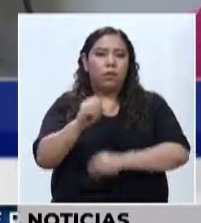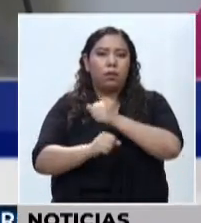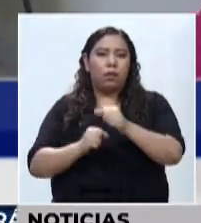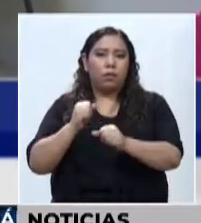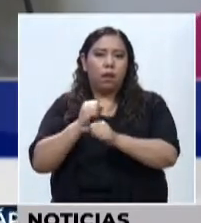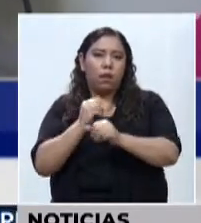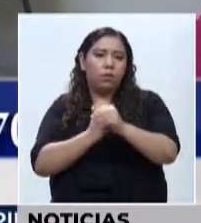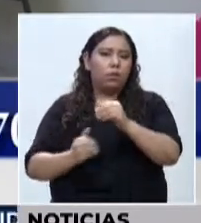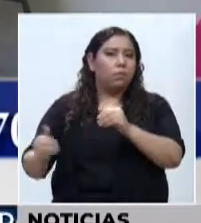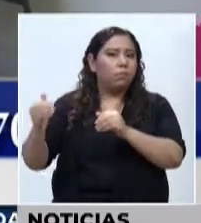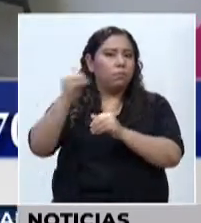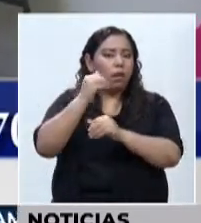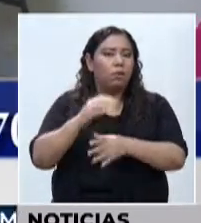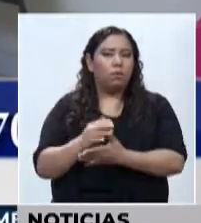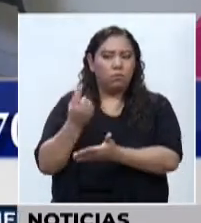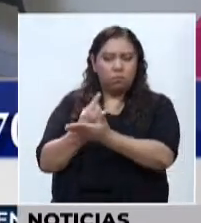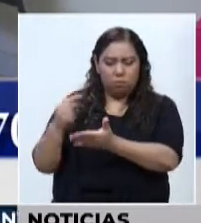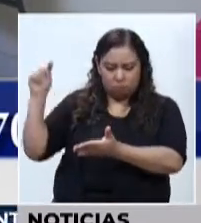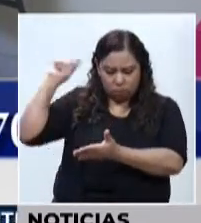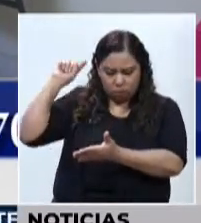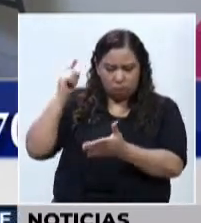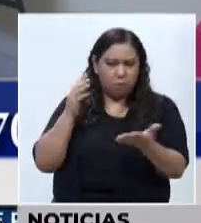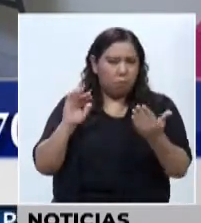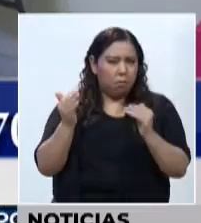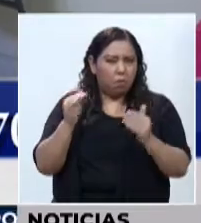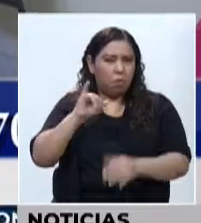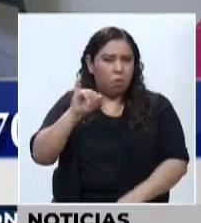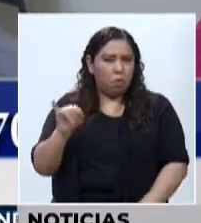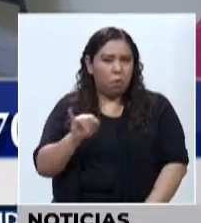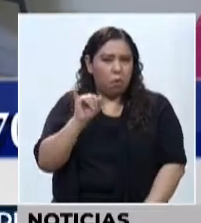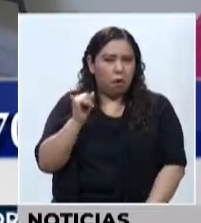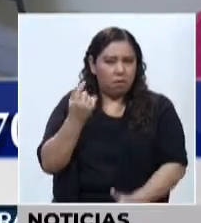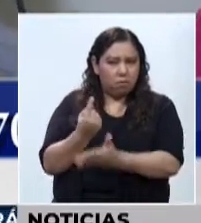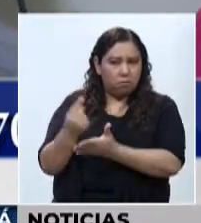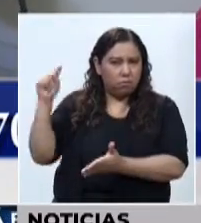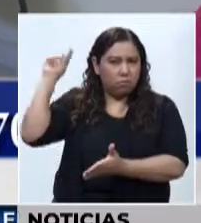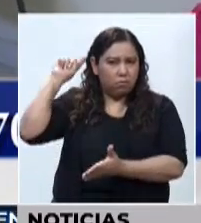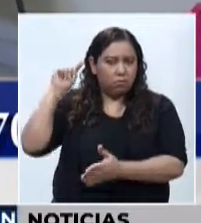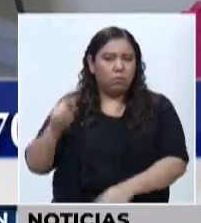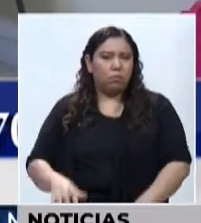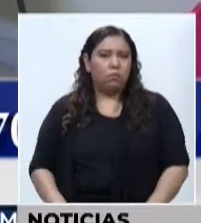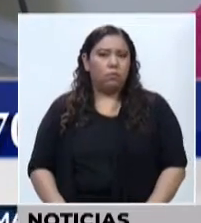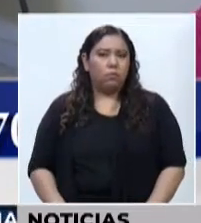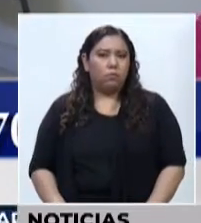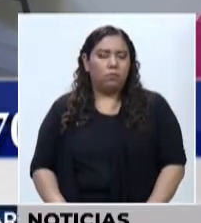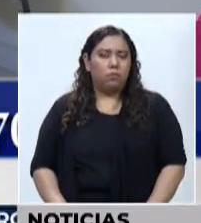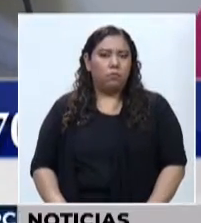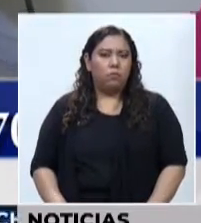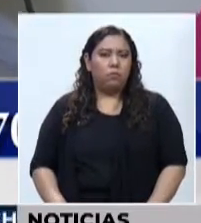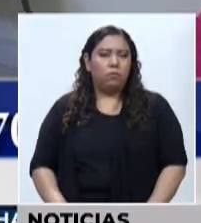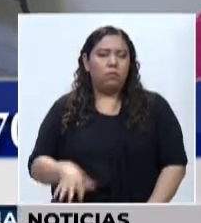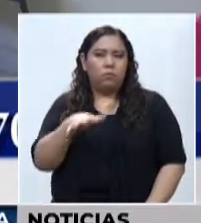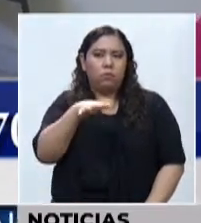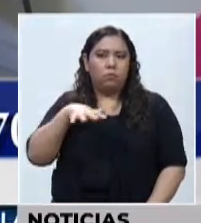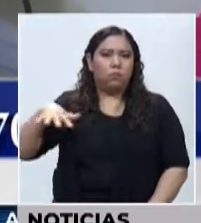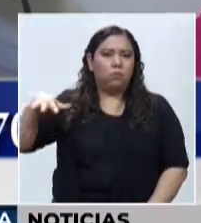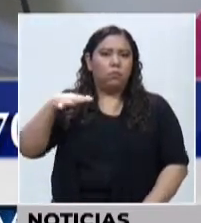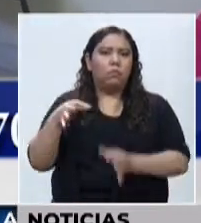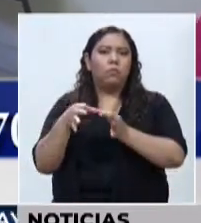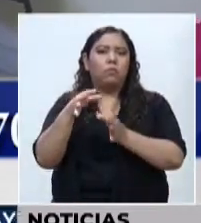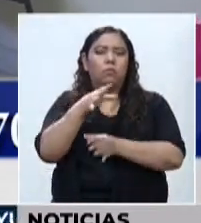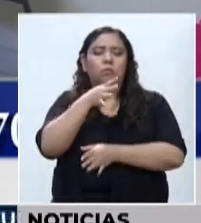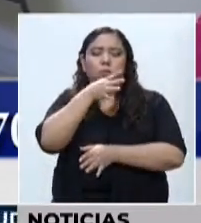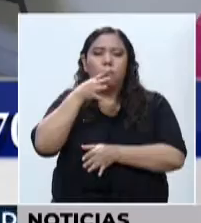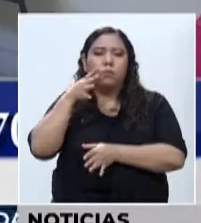partir de la semana pasada aproximadamente como el jueves recibimos un oficio de parte de la región sanitaria número 4 donde se nos